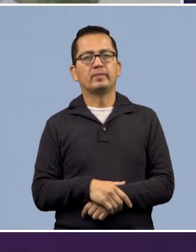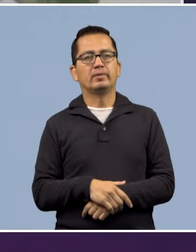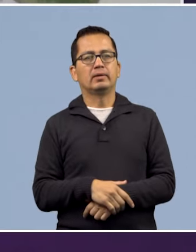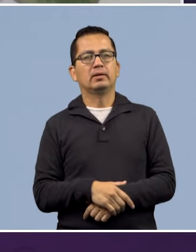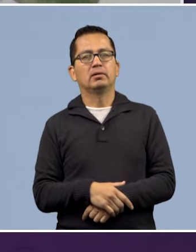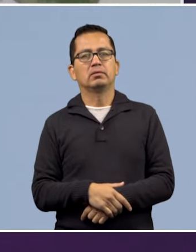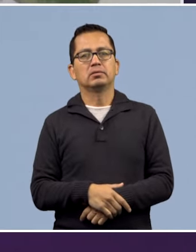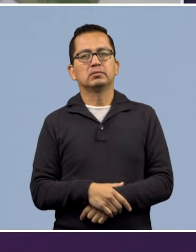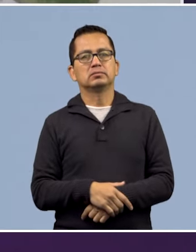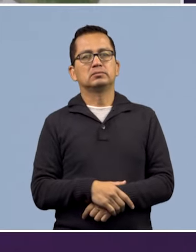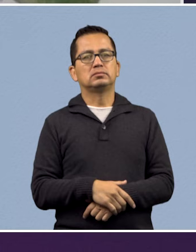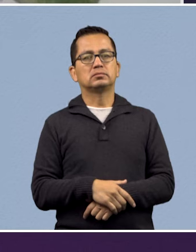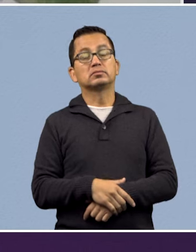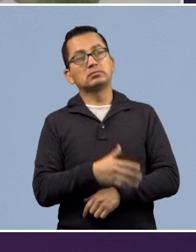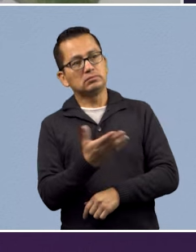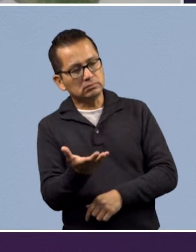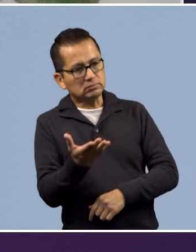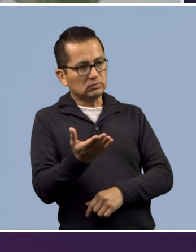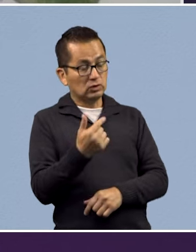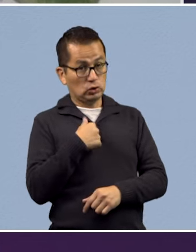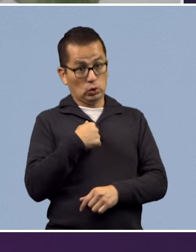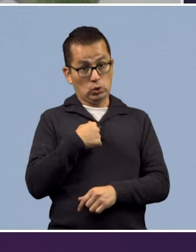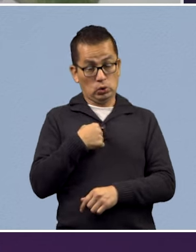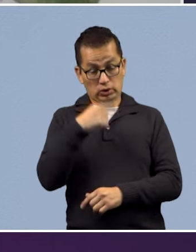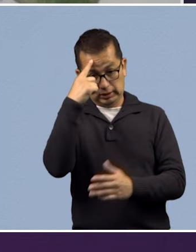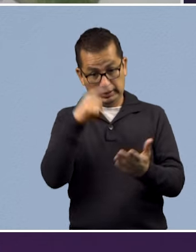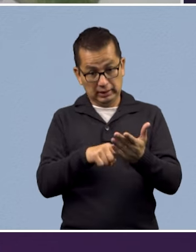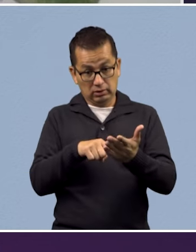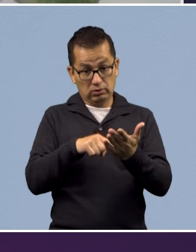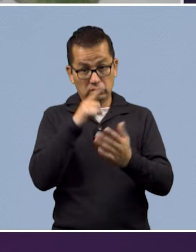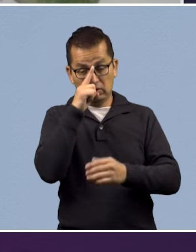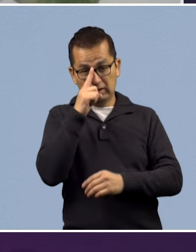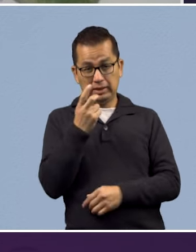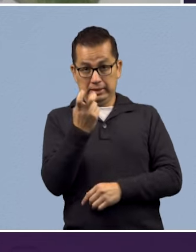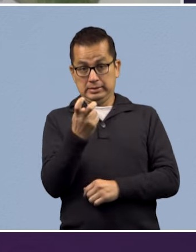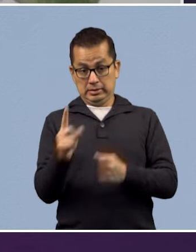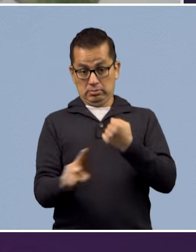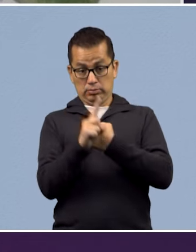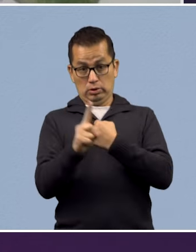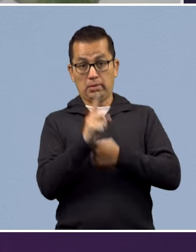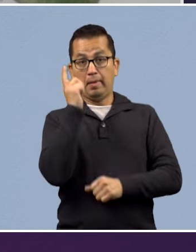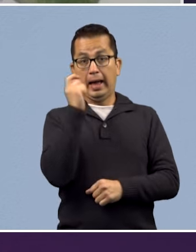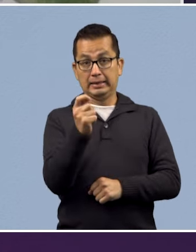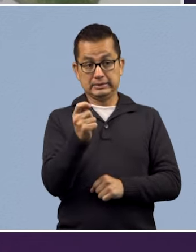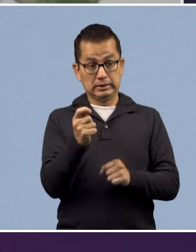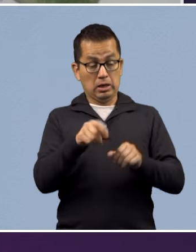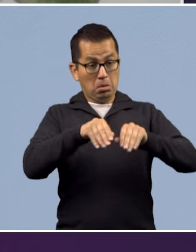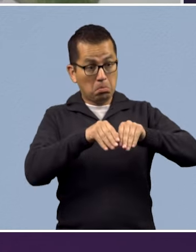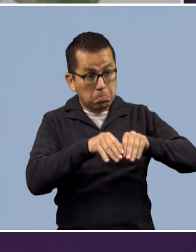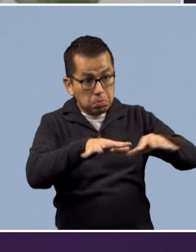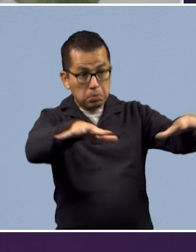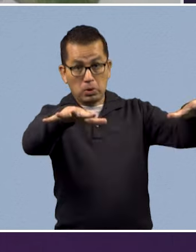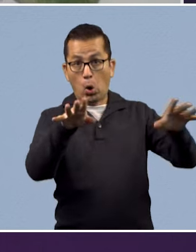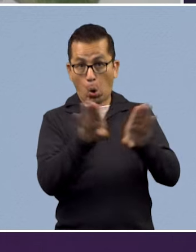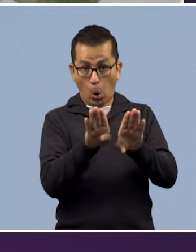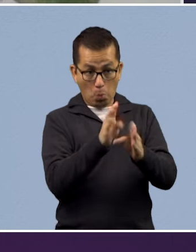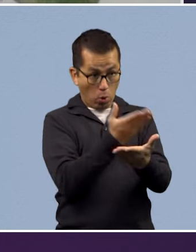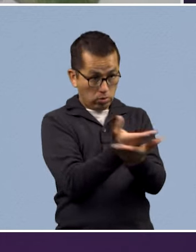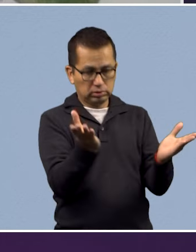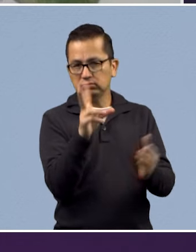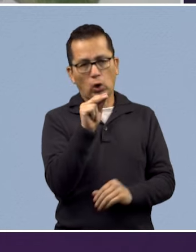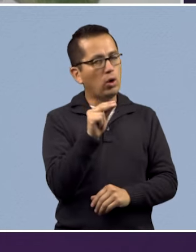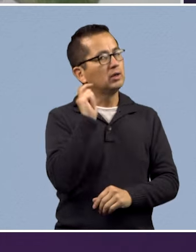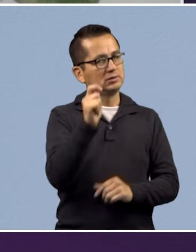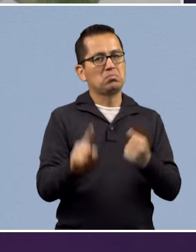Bueno, yo no, yo no creo que sea un problema de cómo está siendo distribuida, sino es un problema de origen.